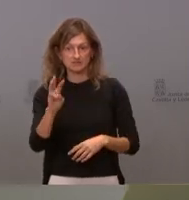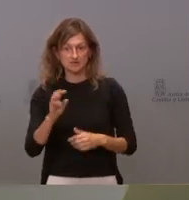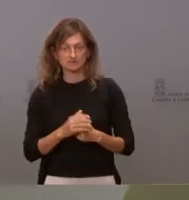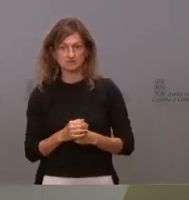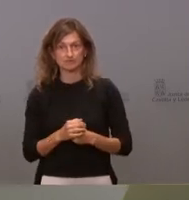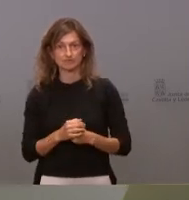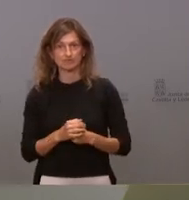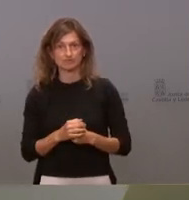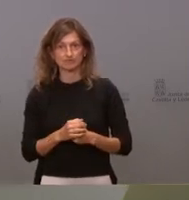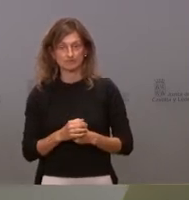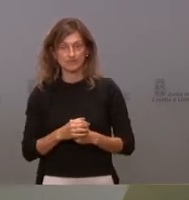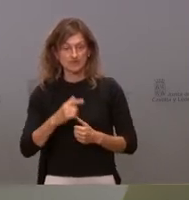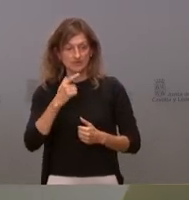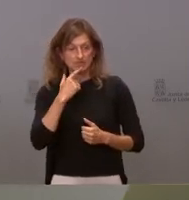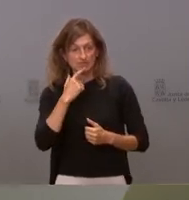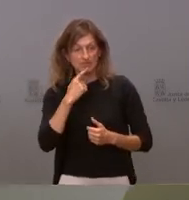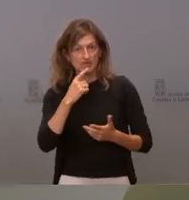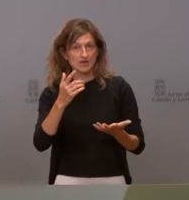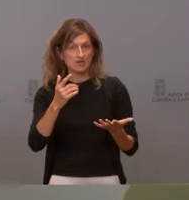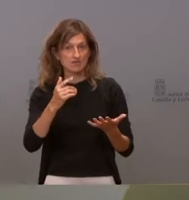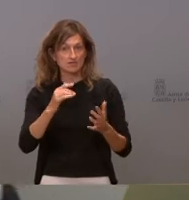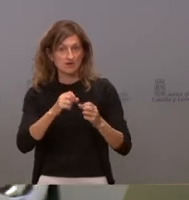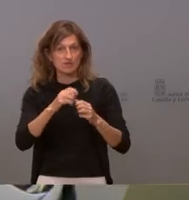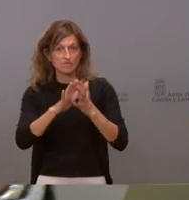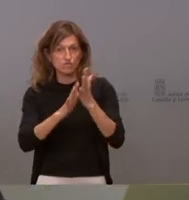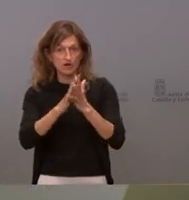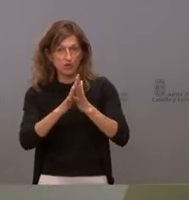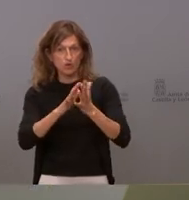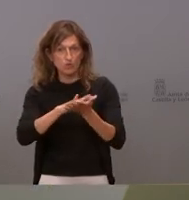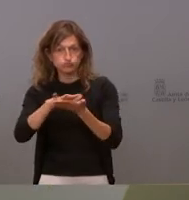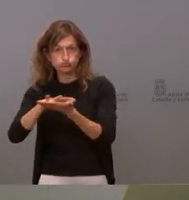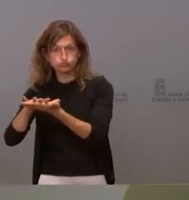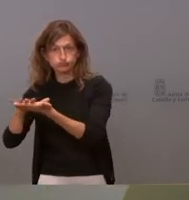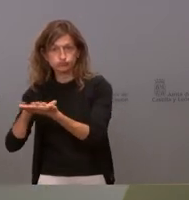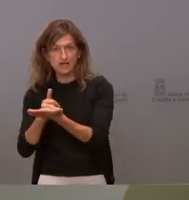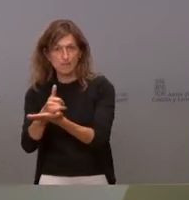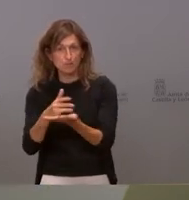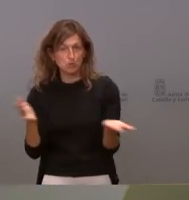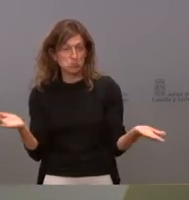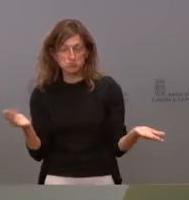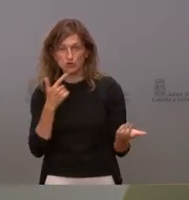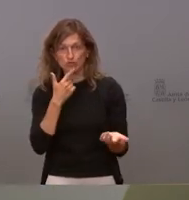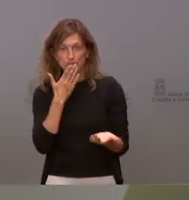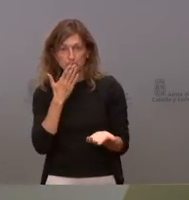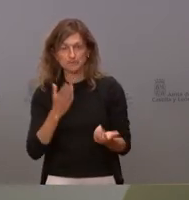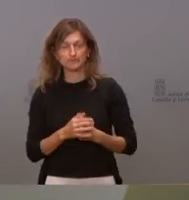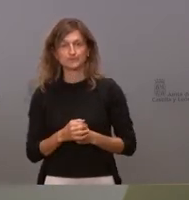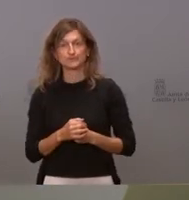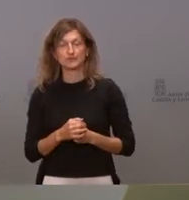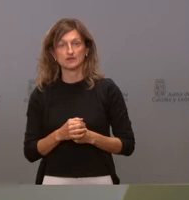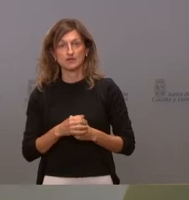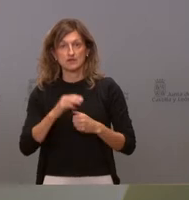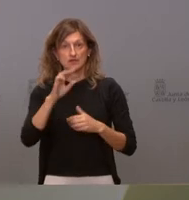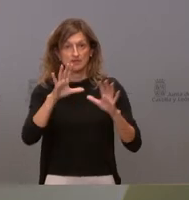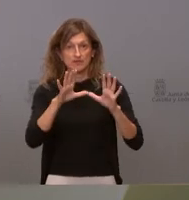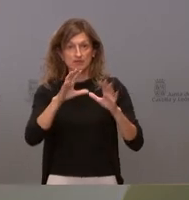el alertante no comunica nada sobre una posible extensión a ningún campo y a las 10 y 37